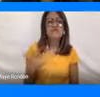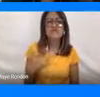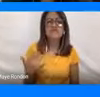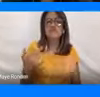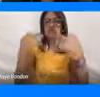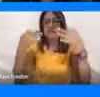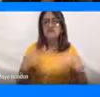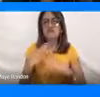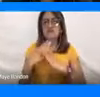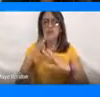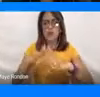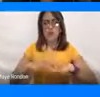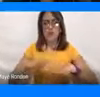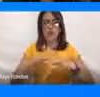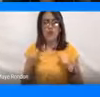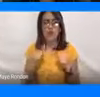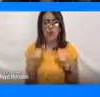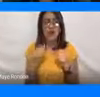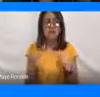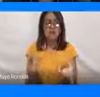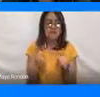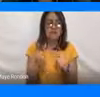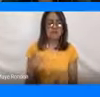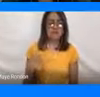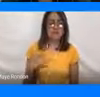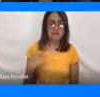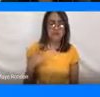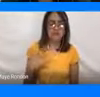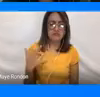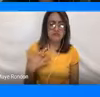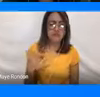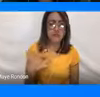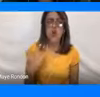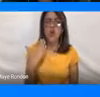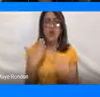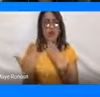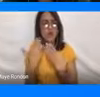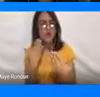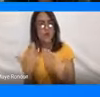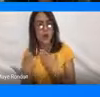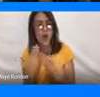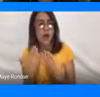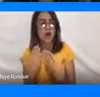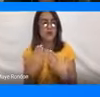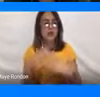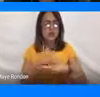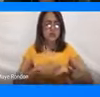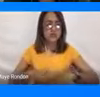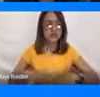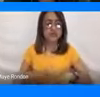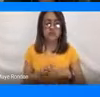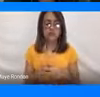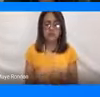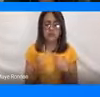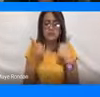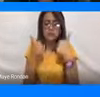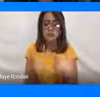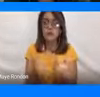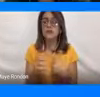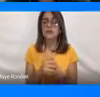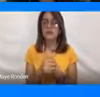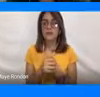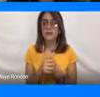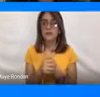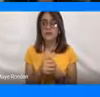seguridad turística Bogotá, cómo la percibían, si les daba esa sensación de confianza, de bienestar, y